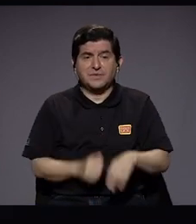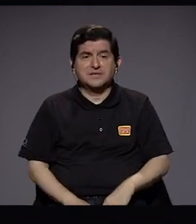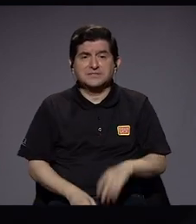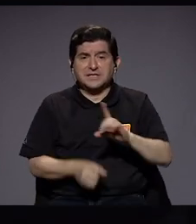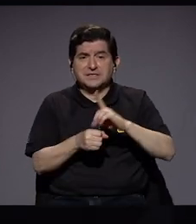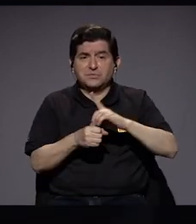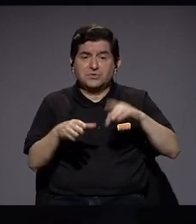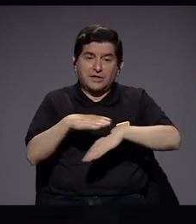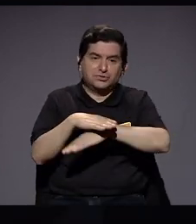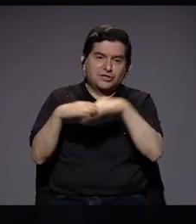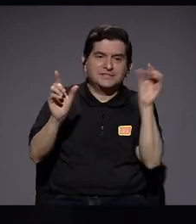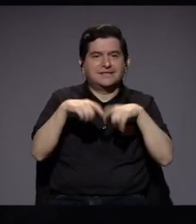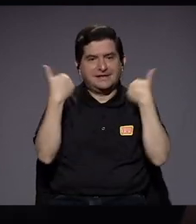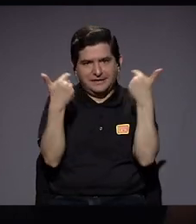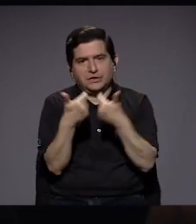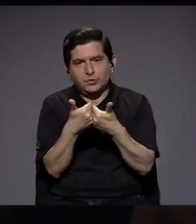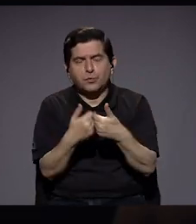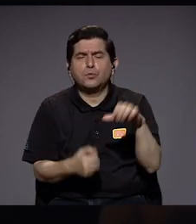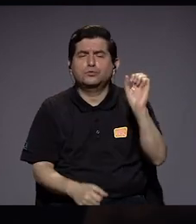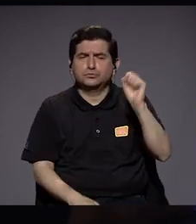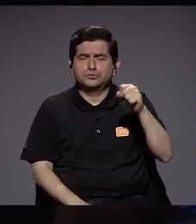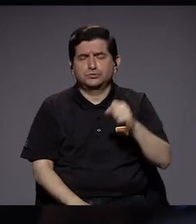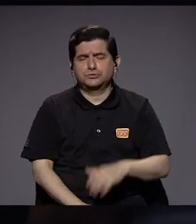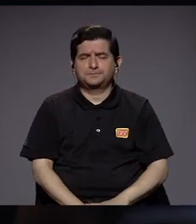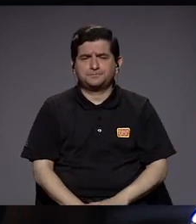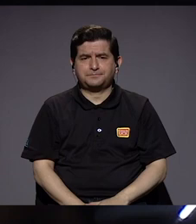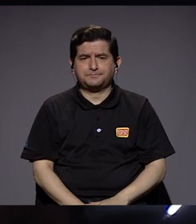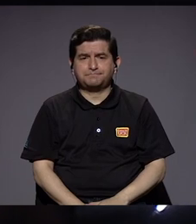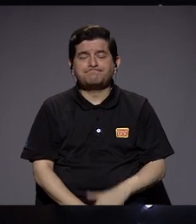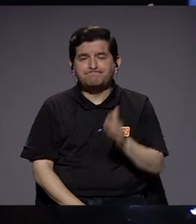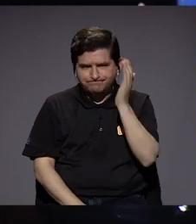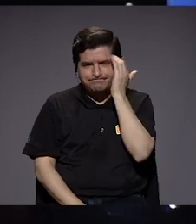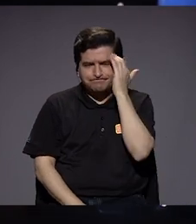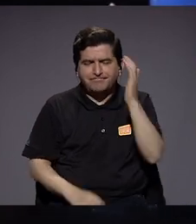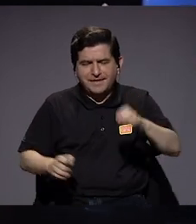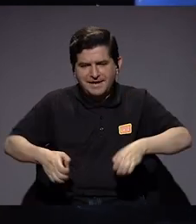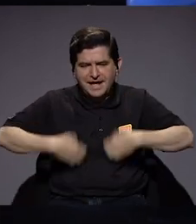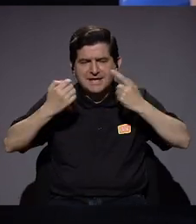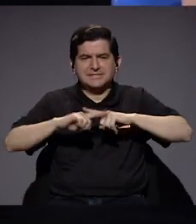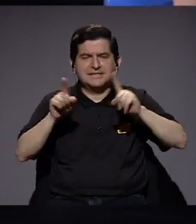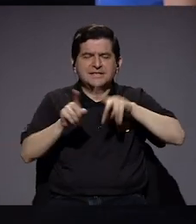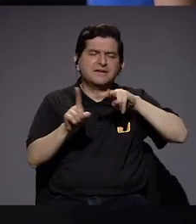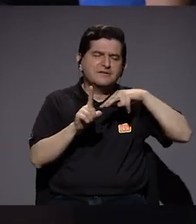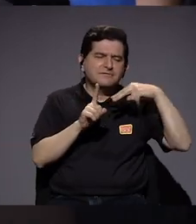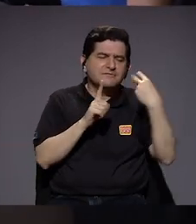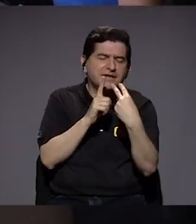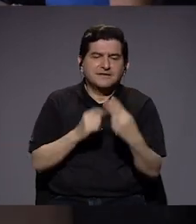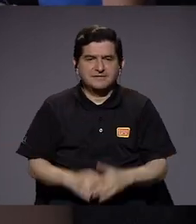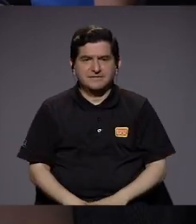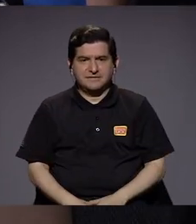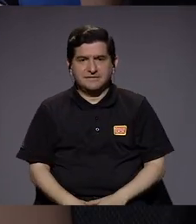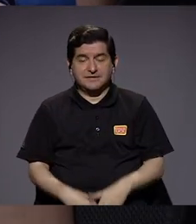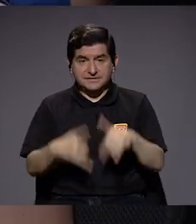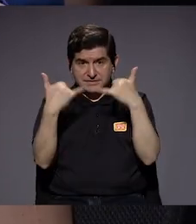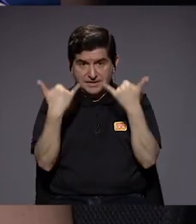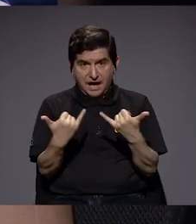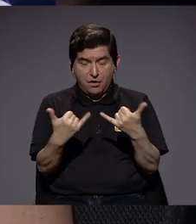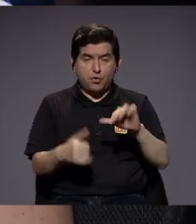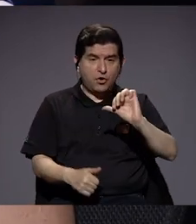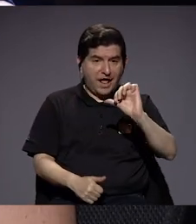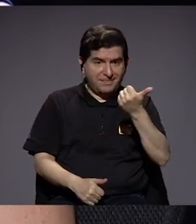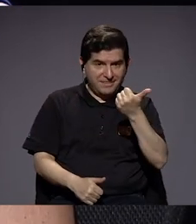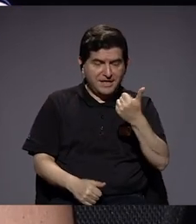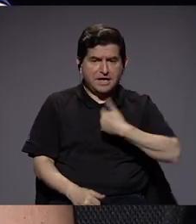asambleas legislativas. Sí, sí, Para nadie es un secreto que han existido distintas visiones y en esta, al ser 10, hemos